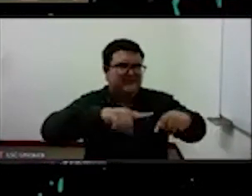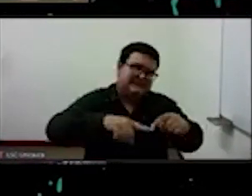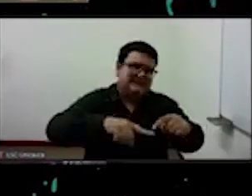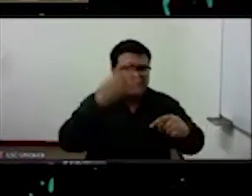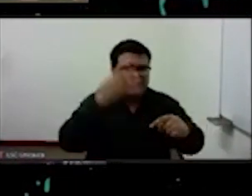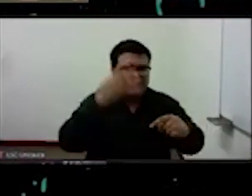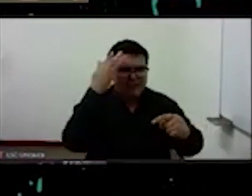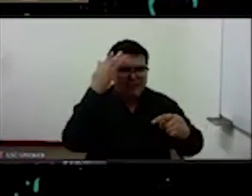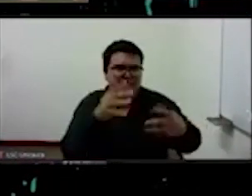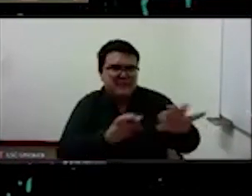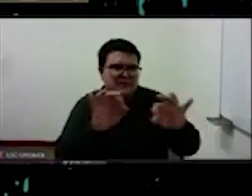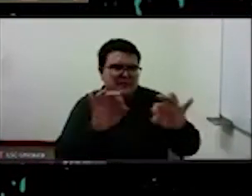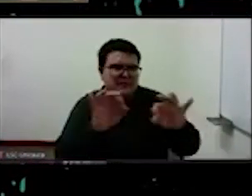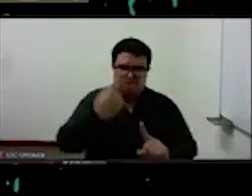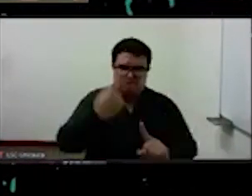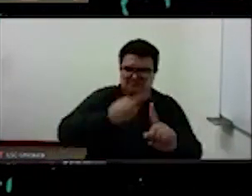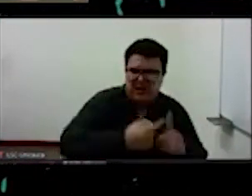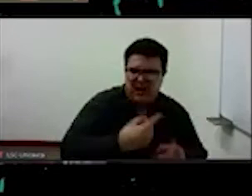crédito